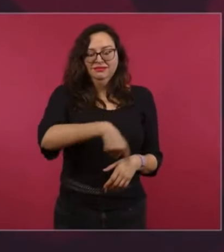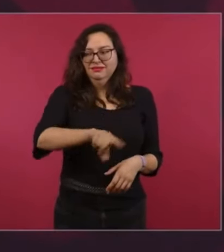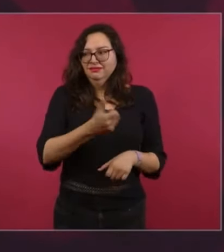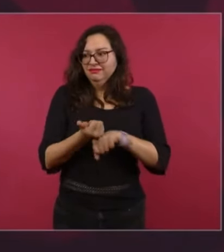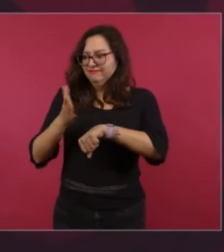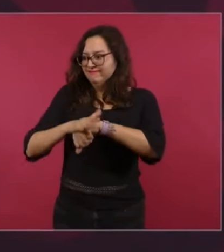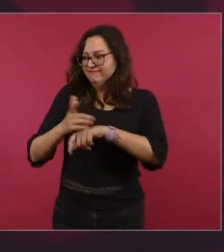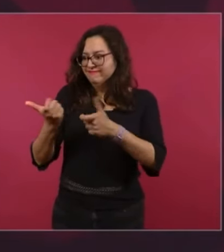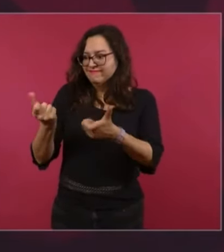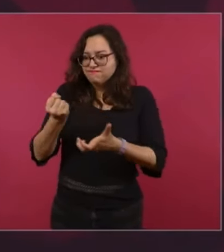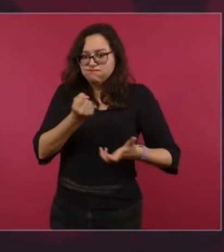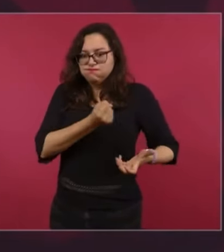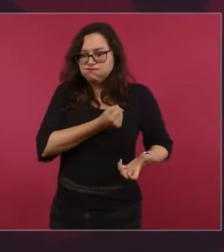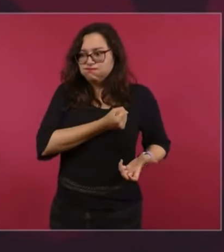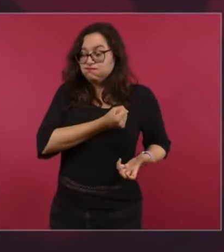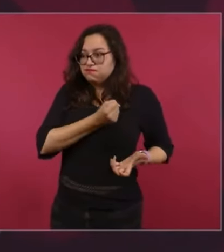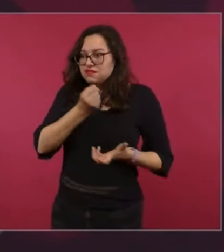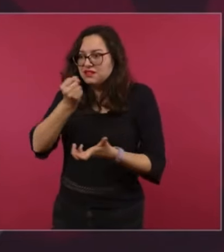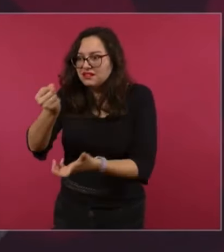sin